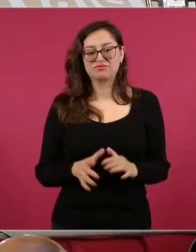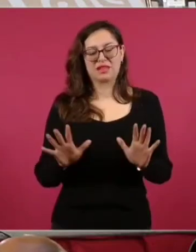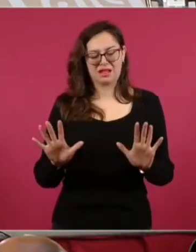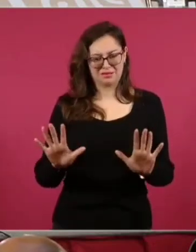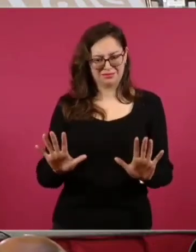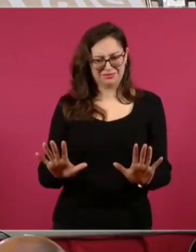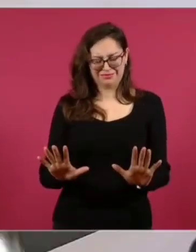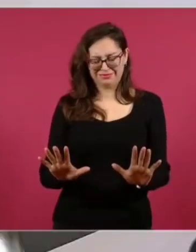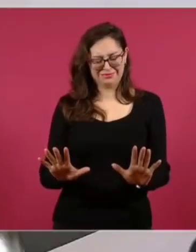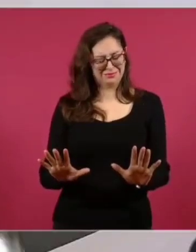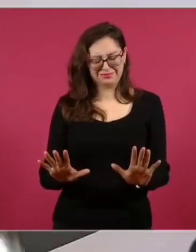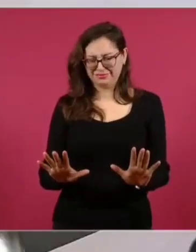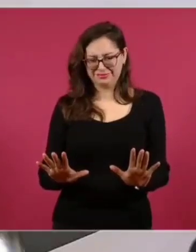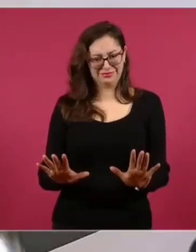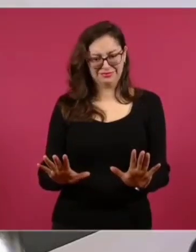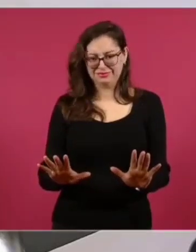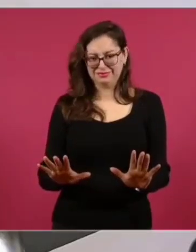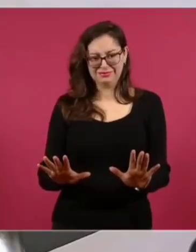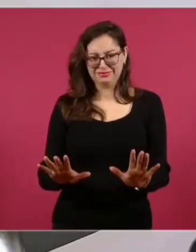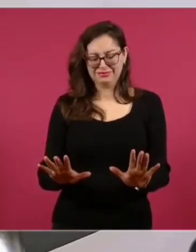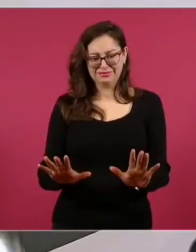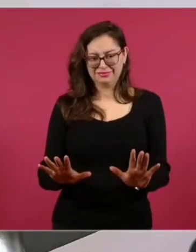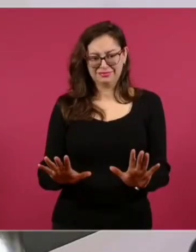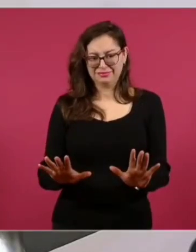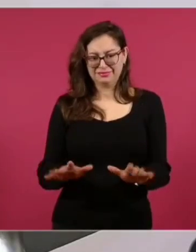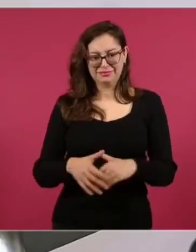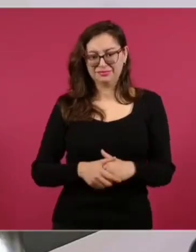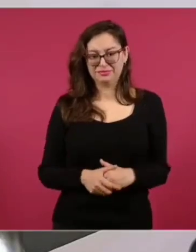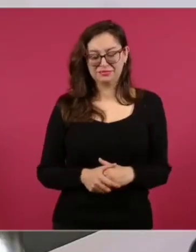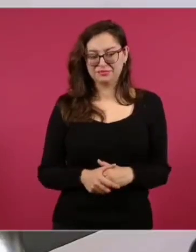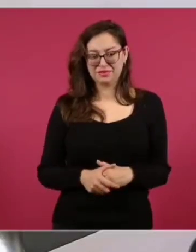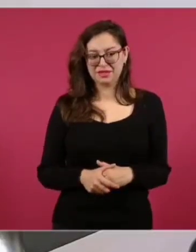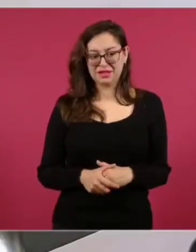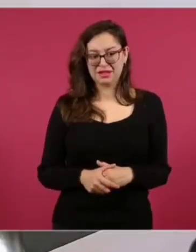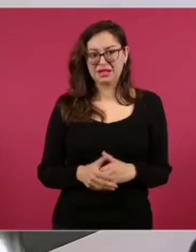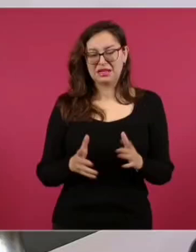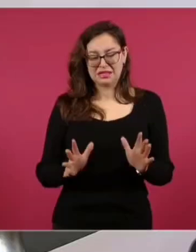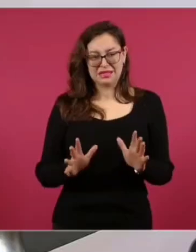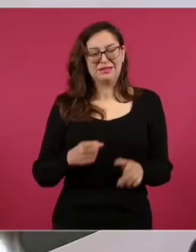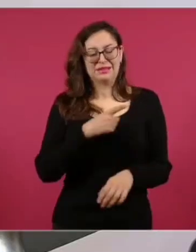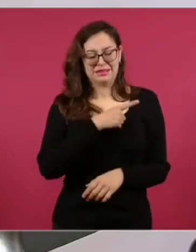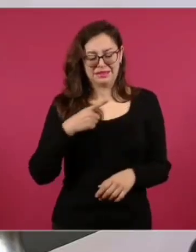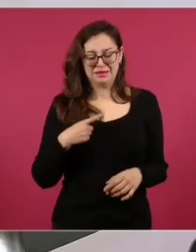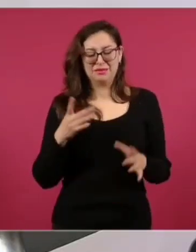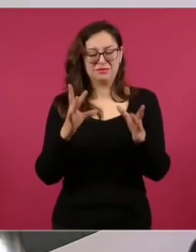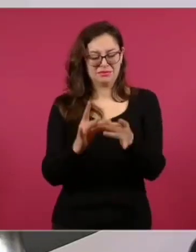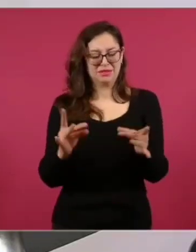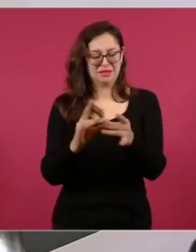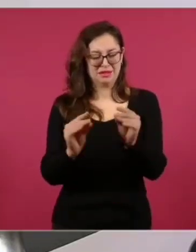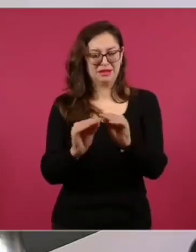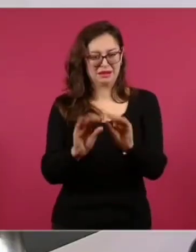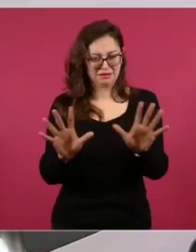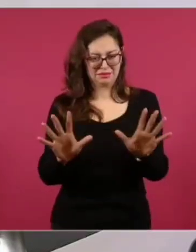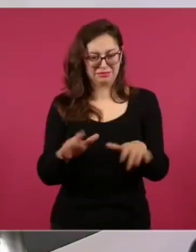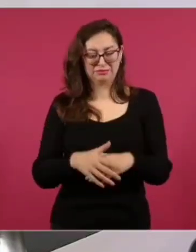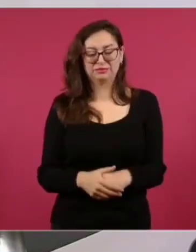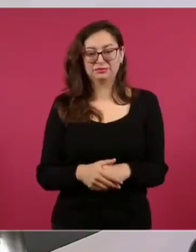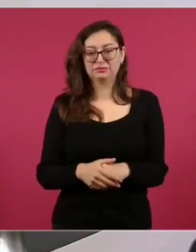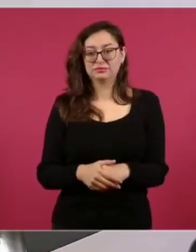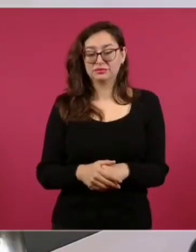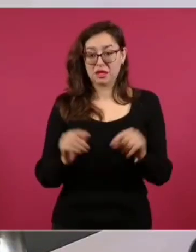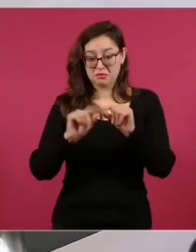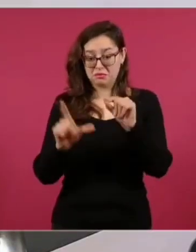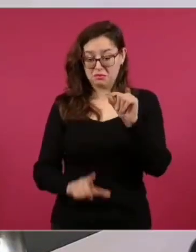dirigir un movimiento de transformación sin el apoyo